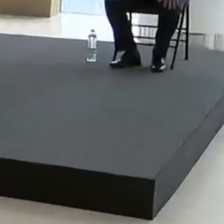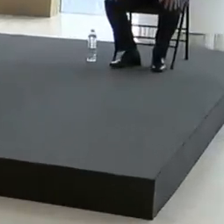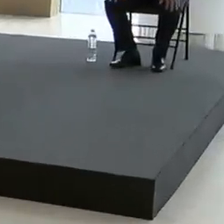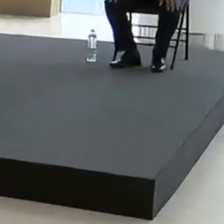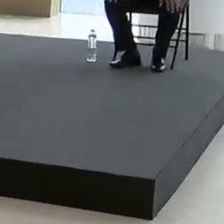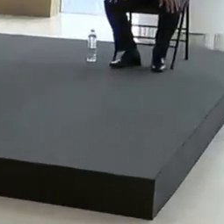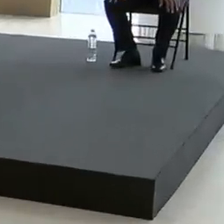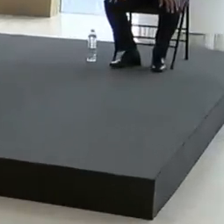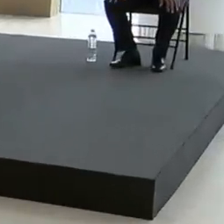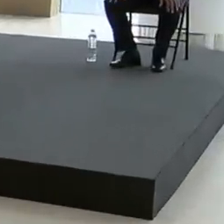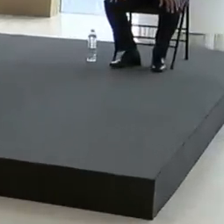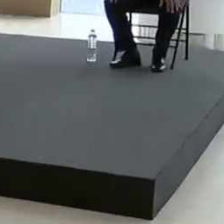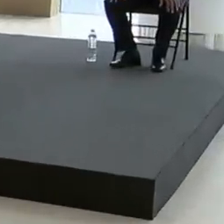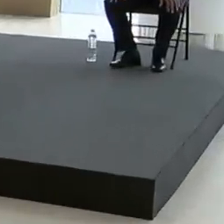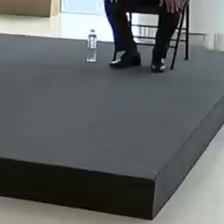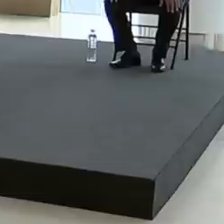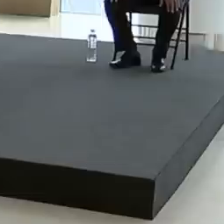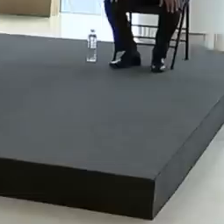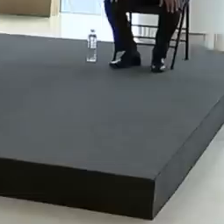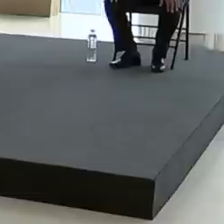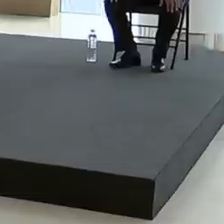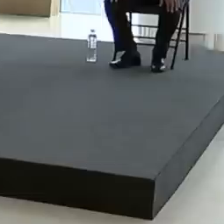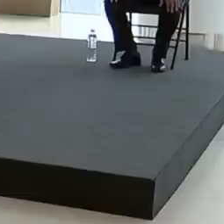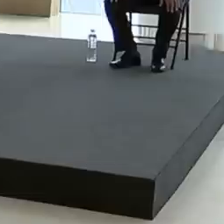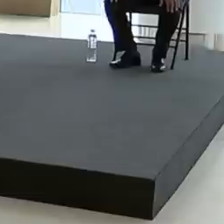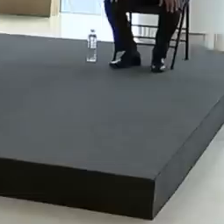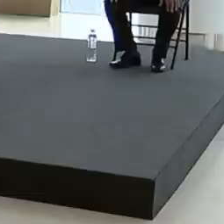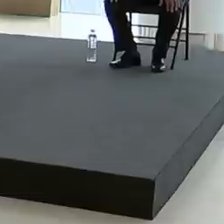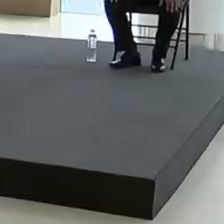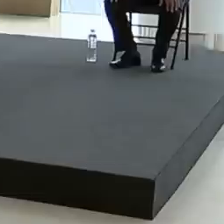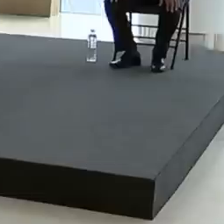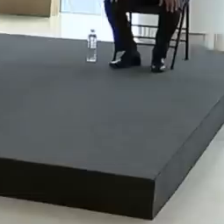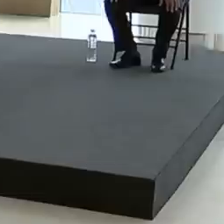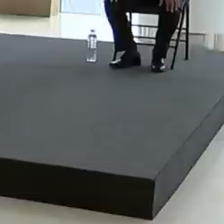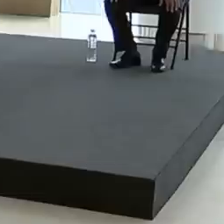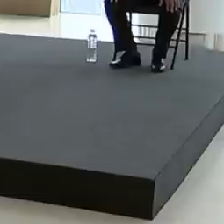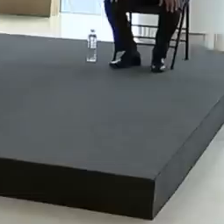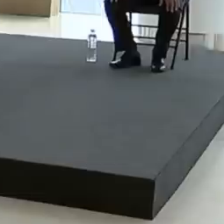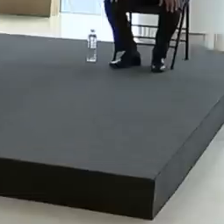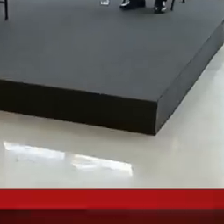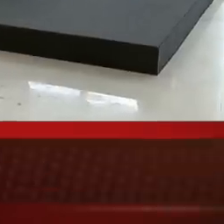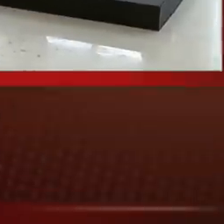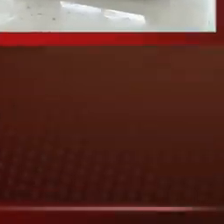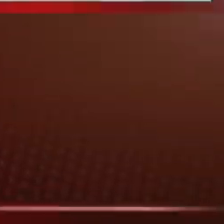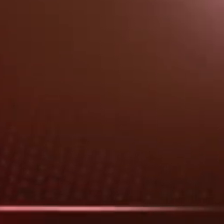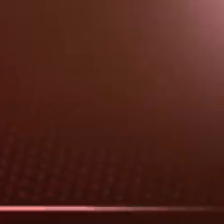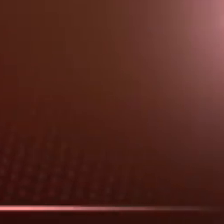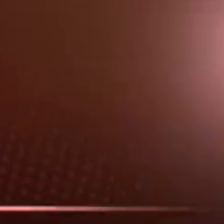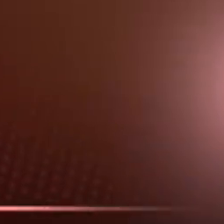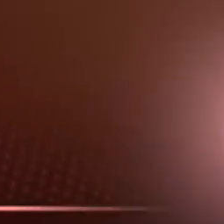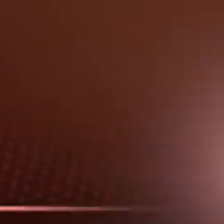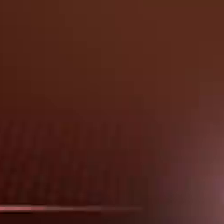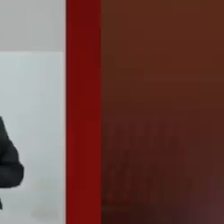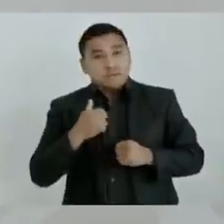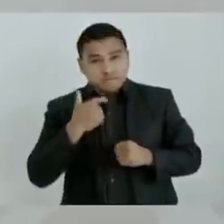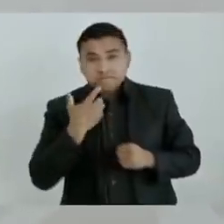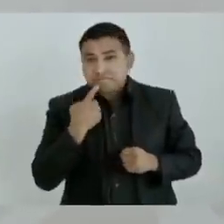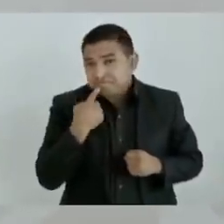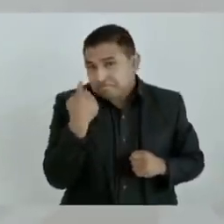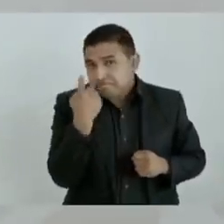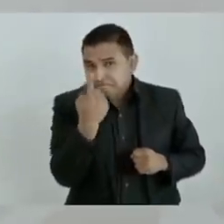a cargo del Gobernador Constitucional del Estado de Chiapas, Rutilio Escandón Cadenas. Quiero